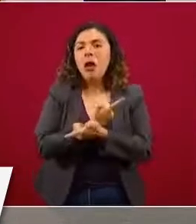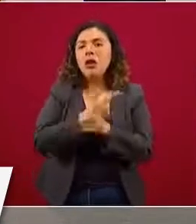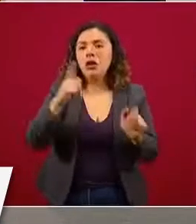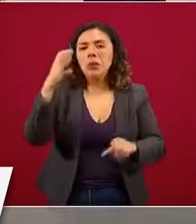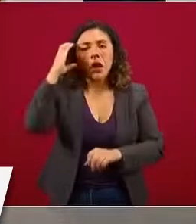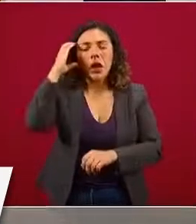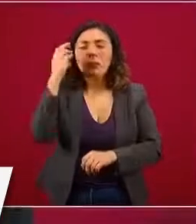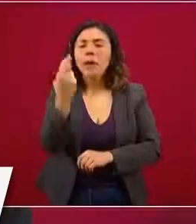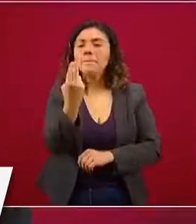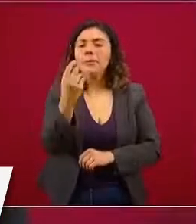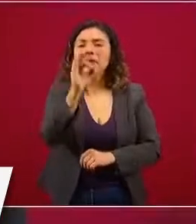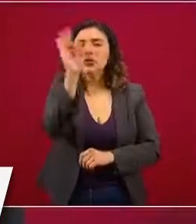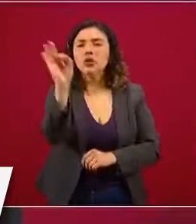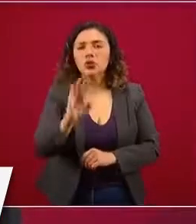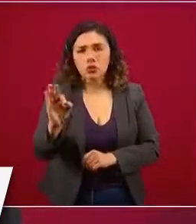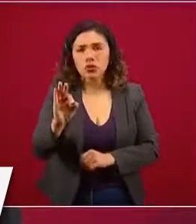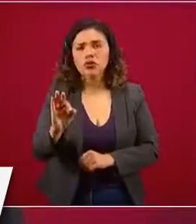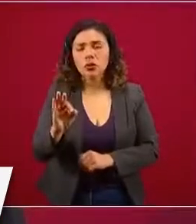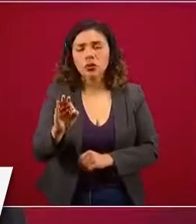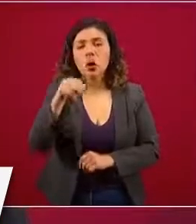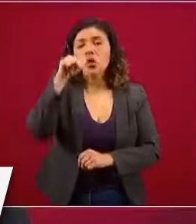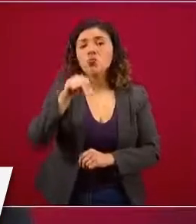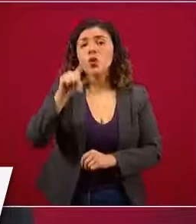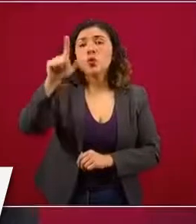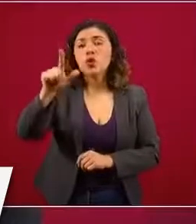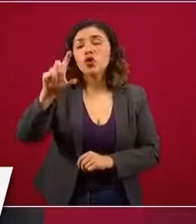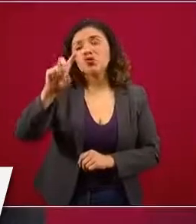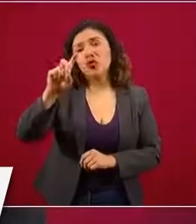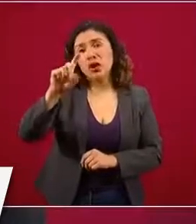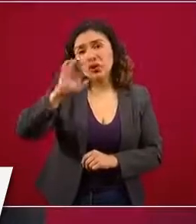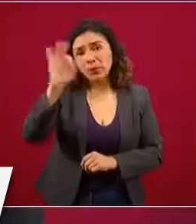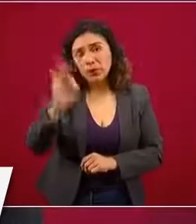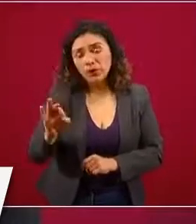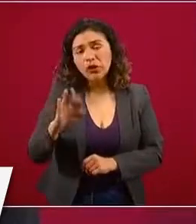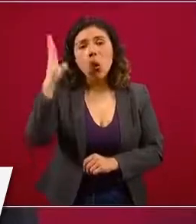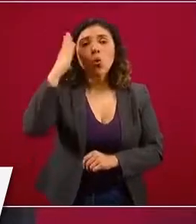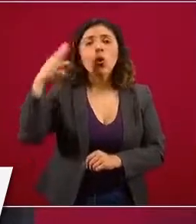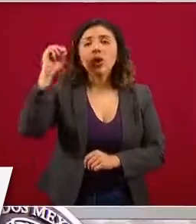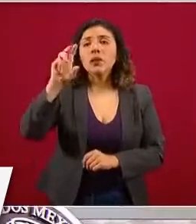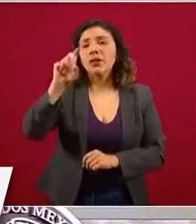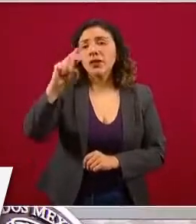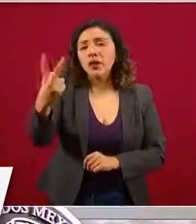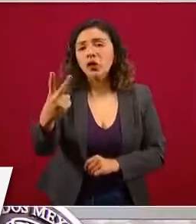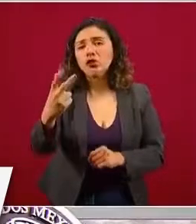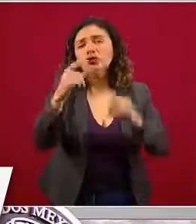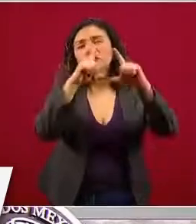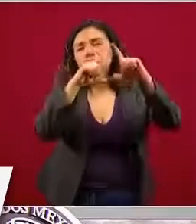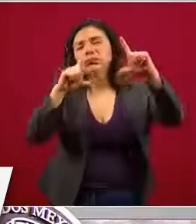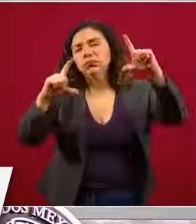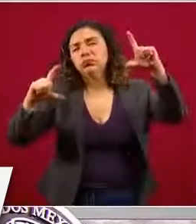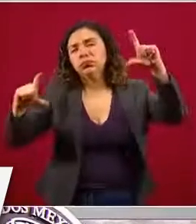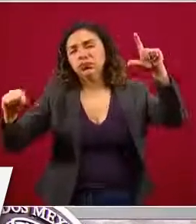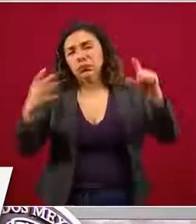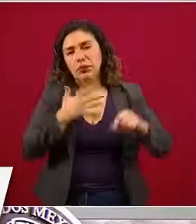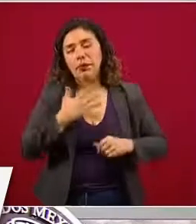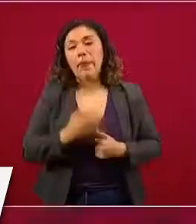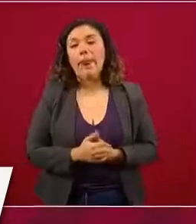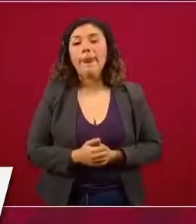de 25 por ciento, Nuevo León de 30, Colima de 32 y así sucesivamente.